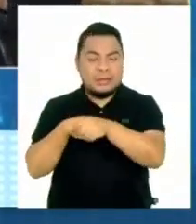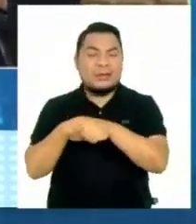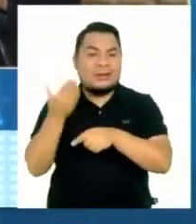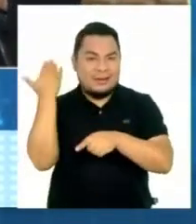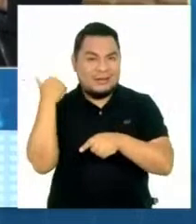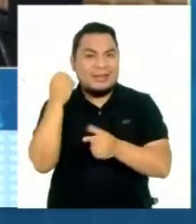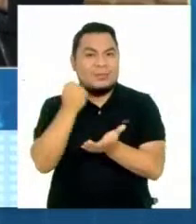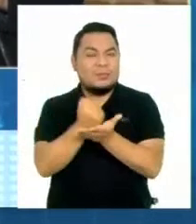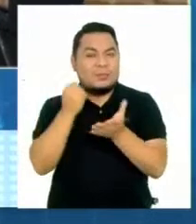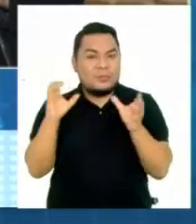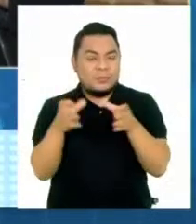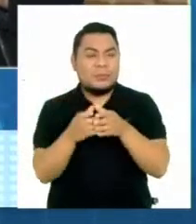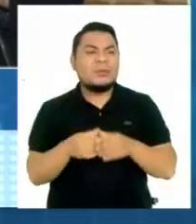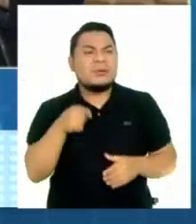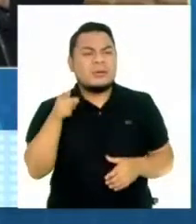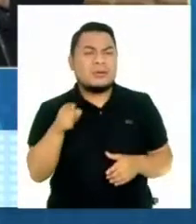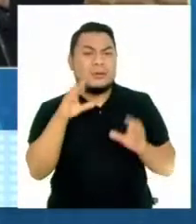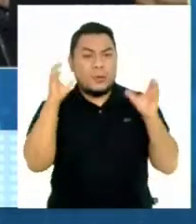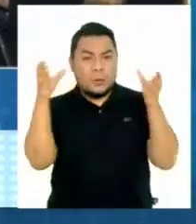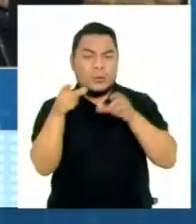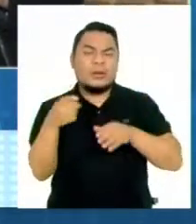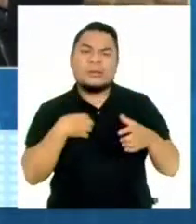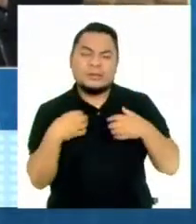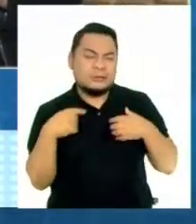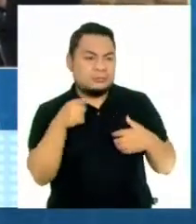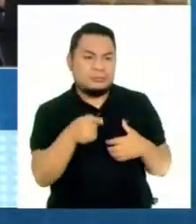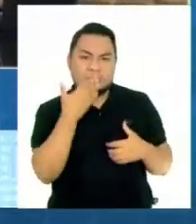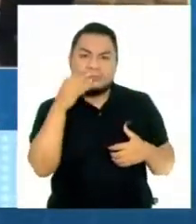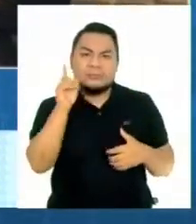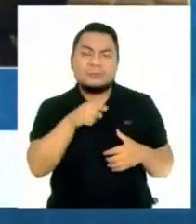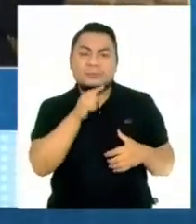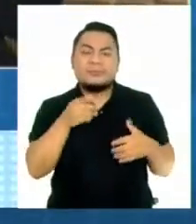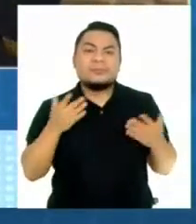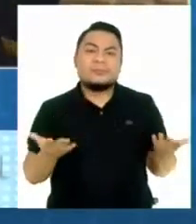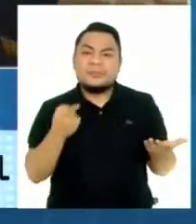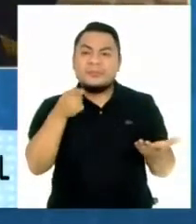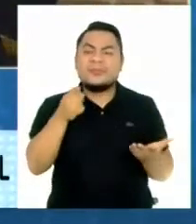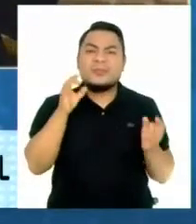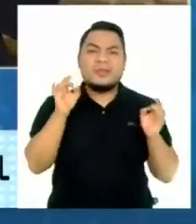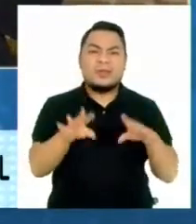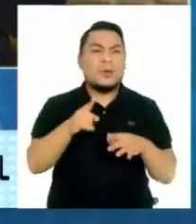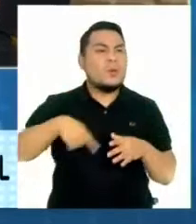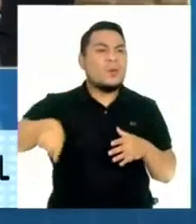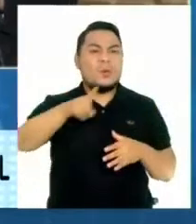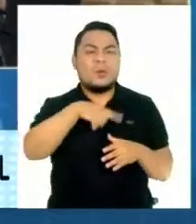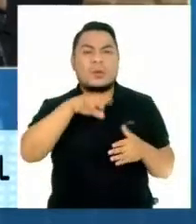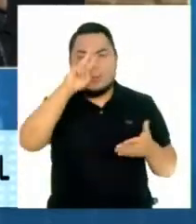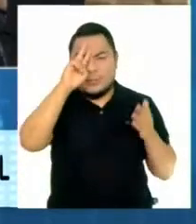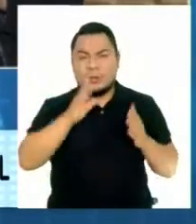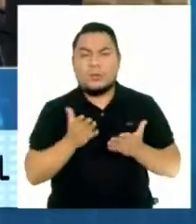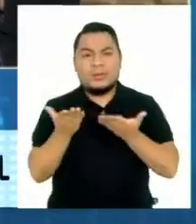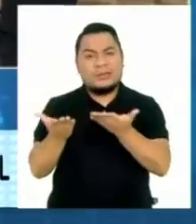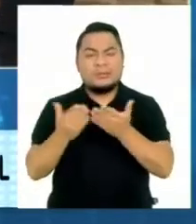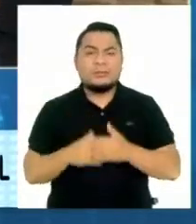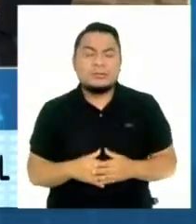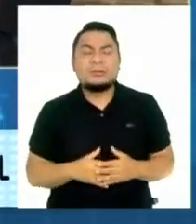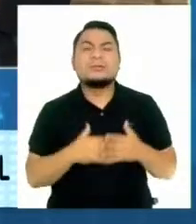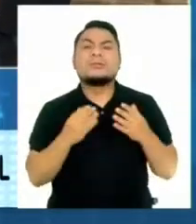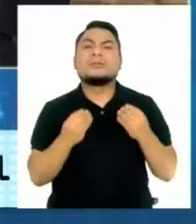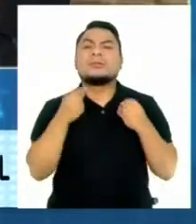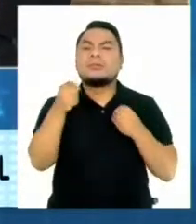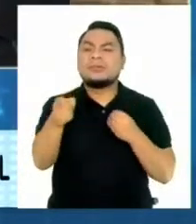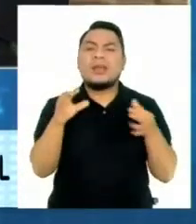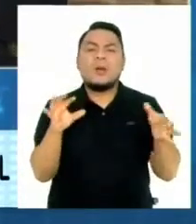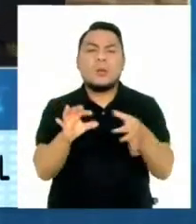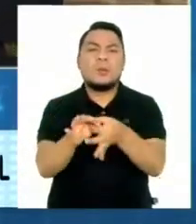Los que presentaron esta moción dicen que constituye un acto inmoral y de rechazo de todos los peruanos por